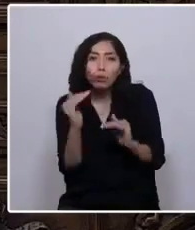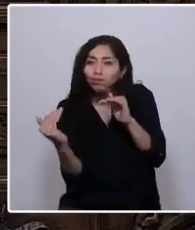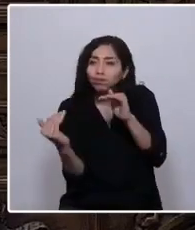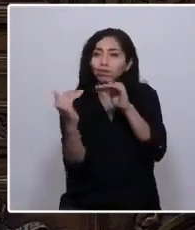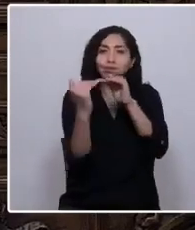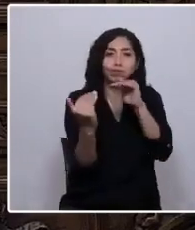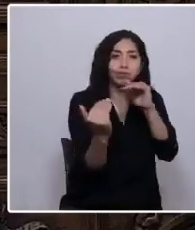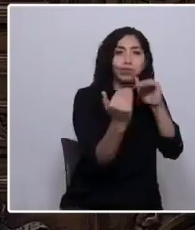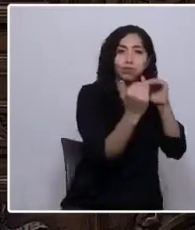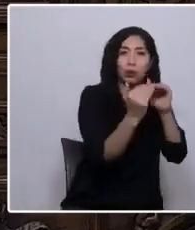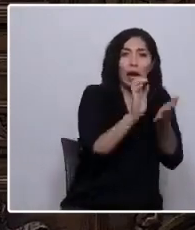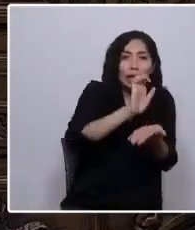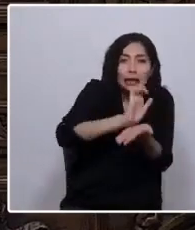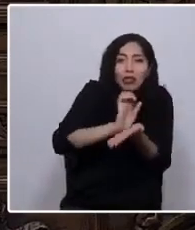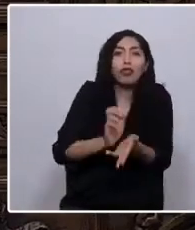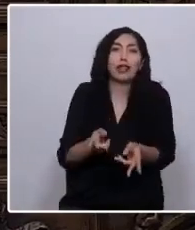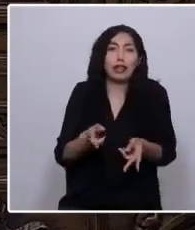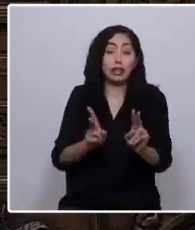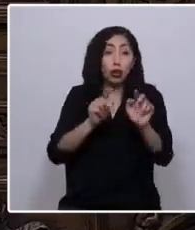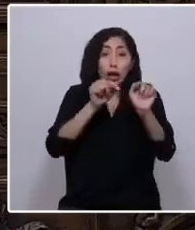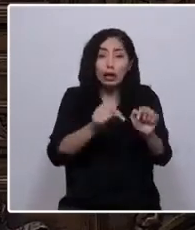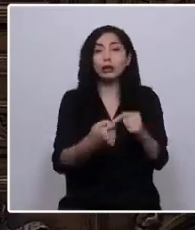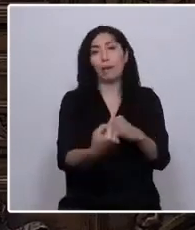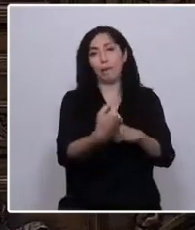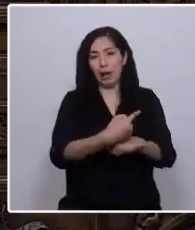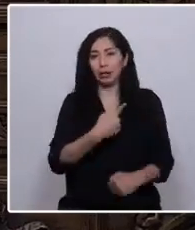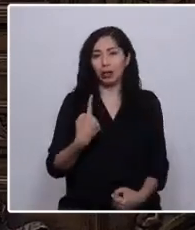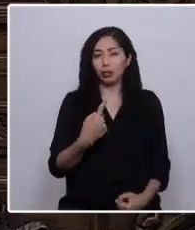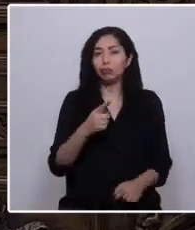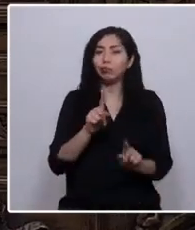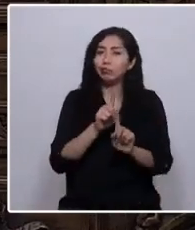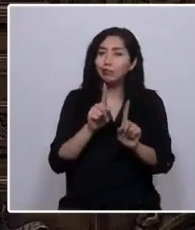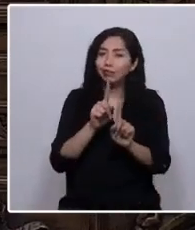de Derecho. Ese es nuestro mandato, que no se nos olvide.